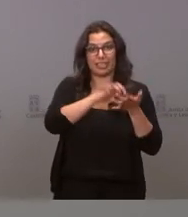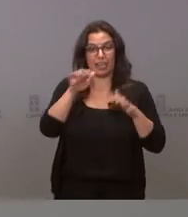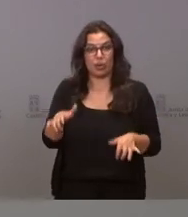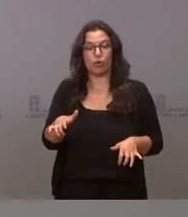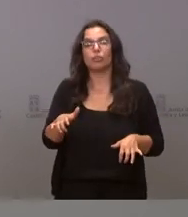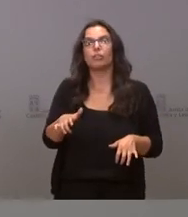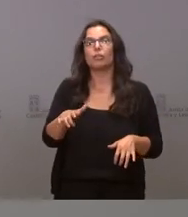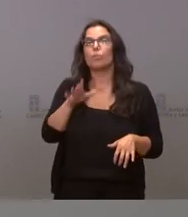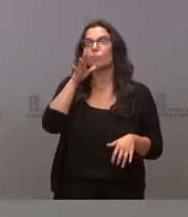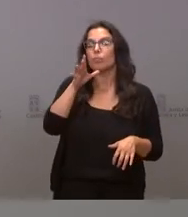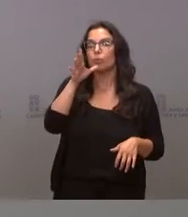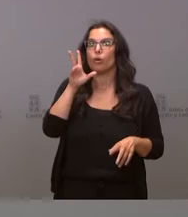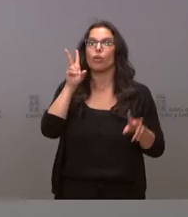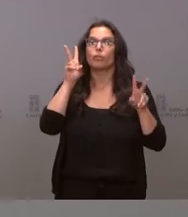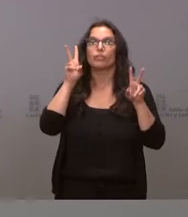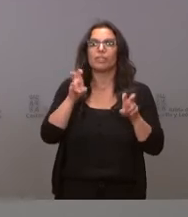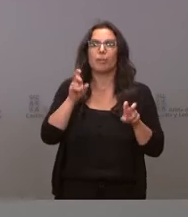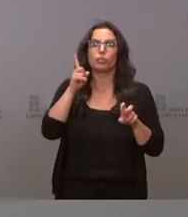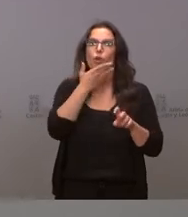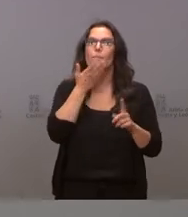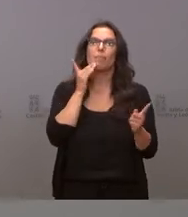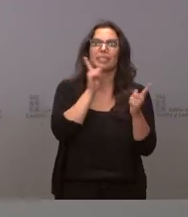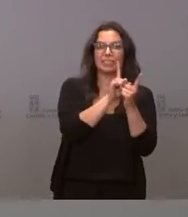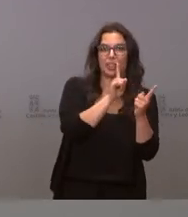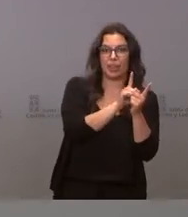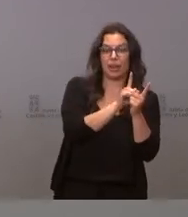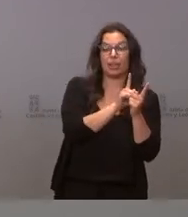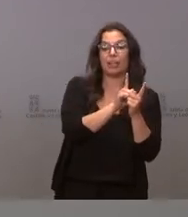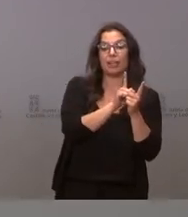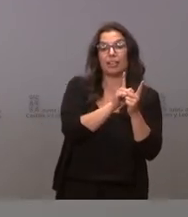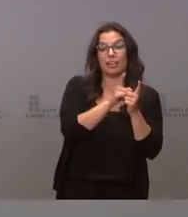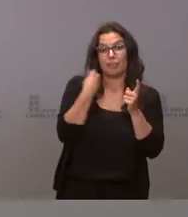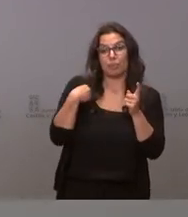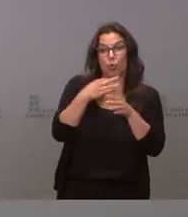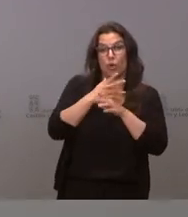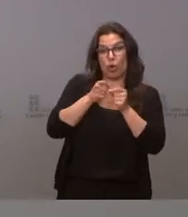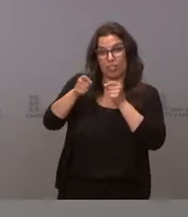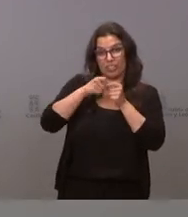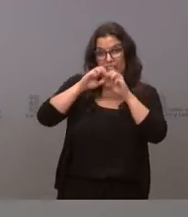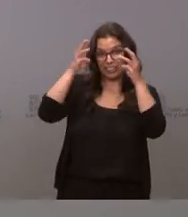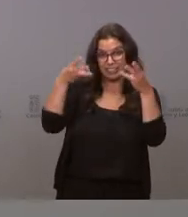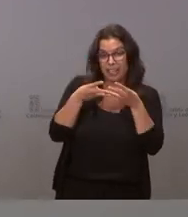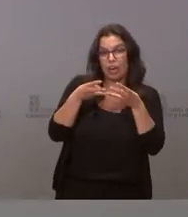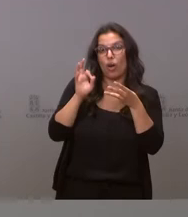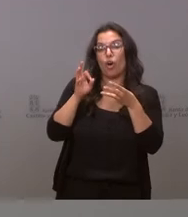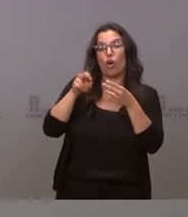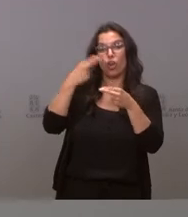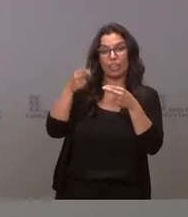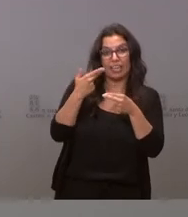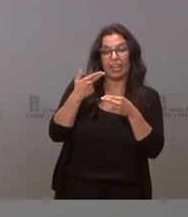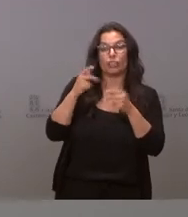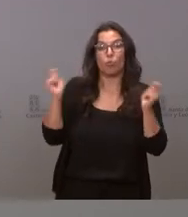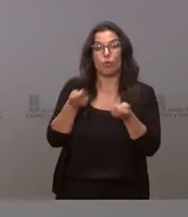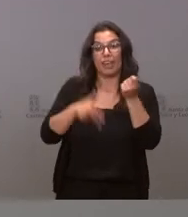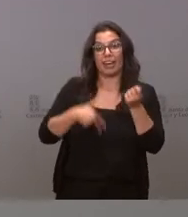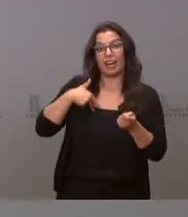es en relación solamente con la modalidad presencial, siendo competencia estatal tanto el juego online, las loterías y apuestas del Estado y la publicidad